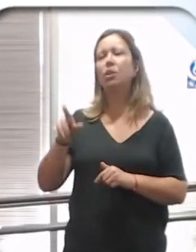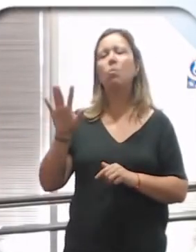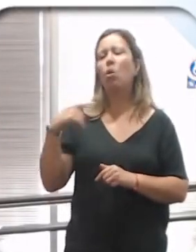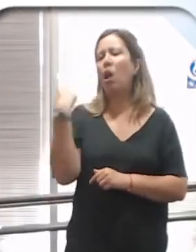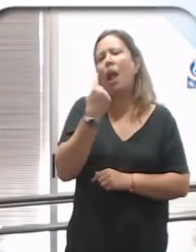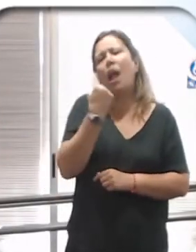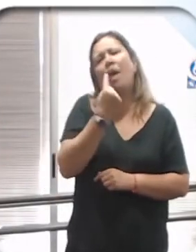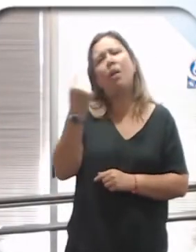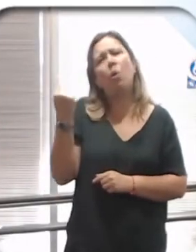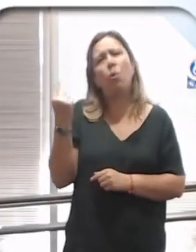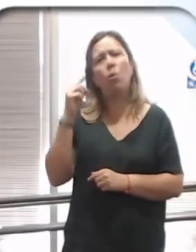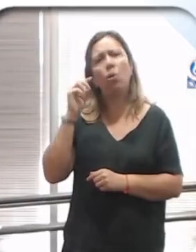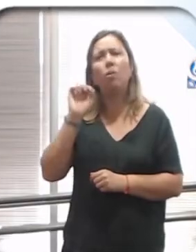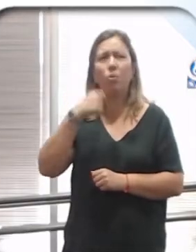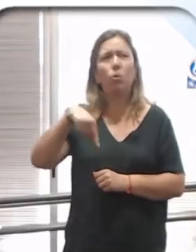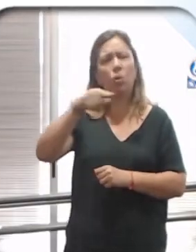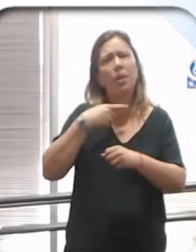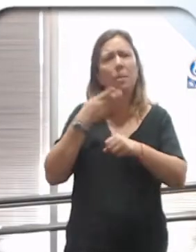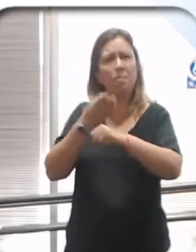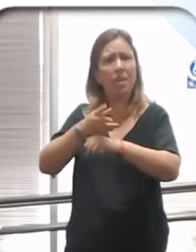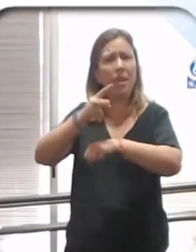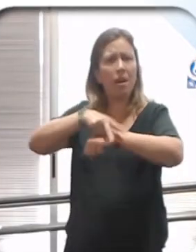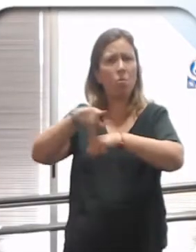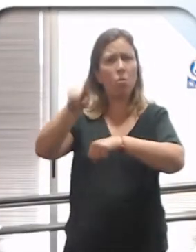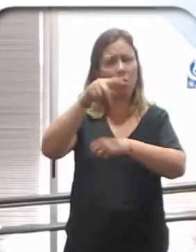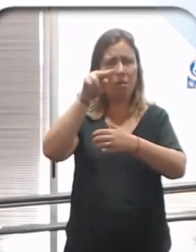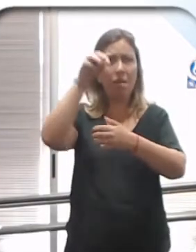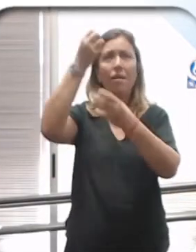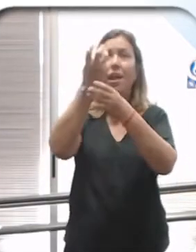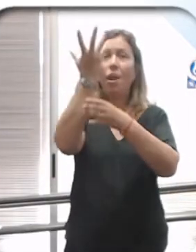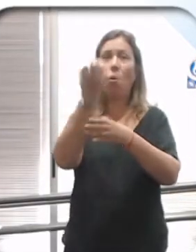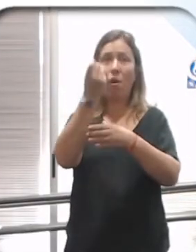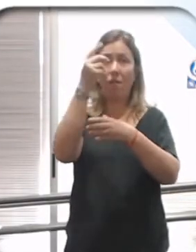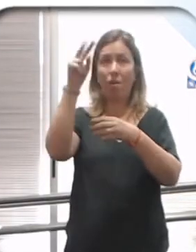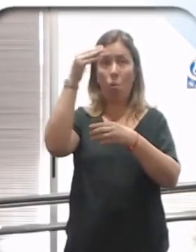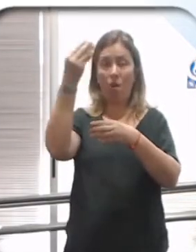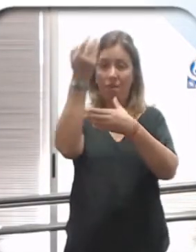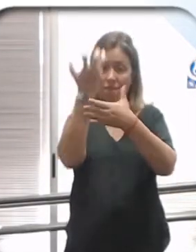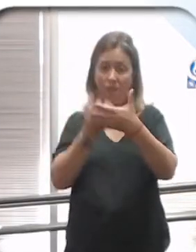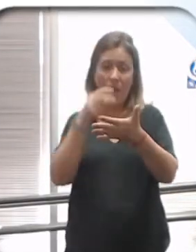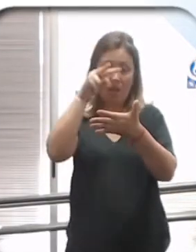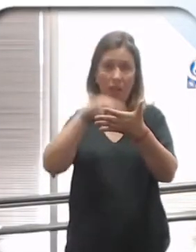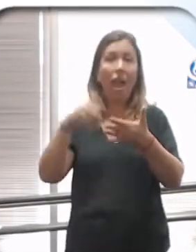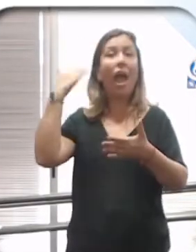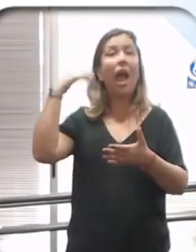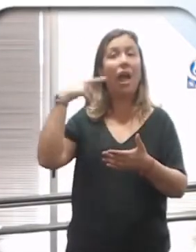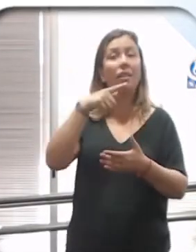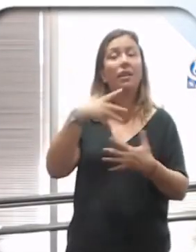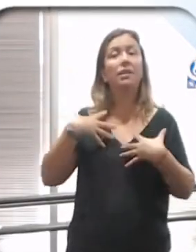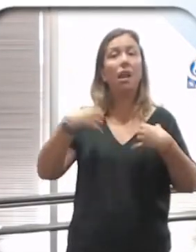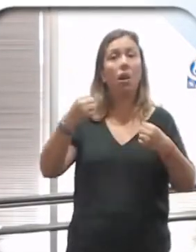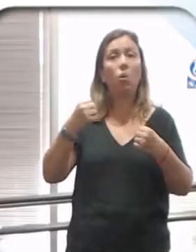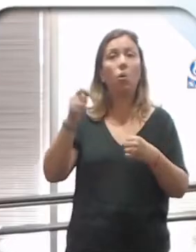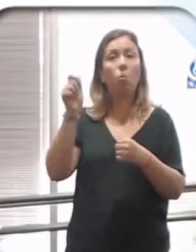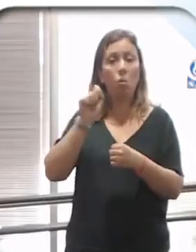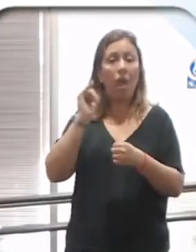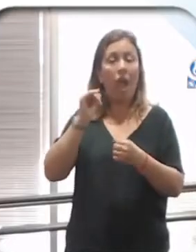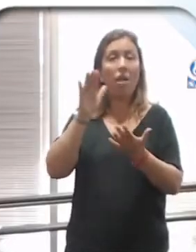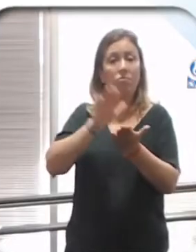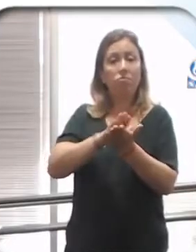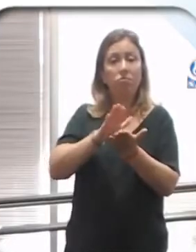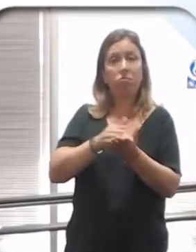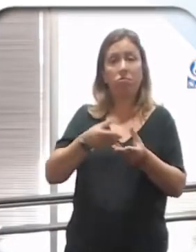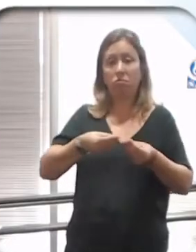Es autodidacta el asunto. Por eso le digo, bájenla. Inclusive antes Salud Pública las tenía impresas a todas estas guías.